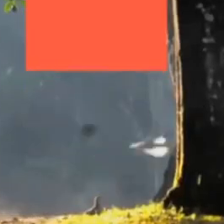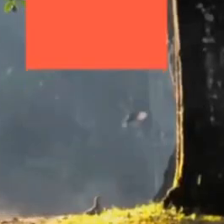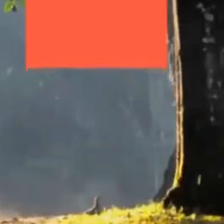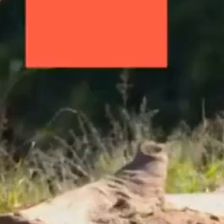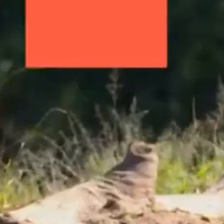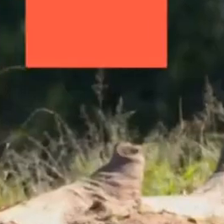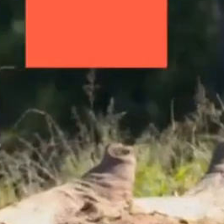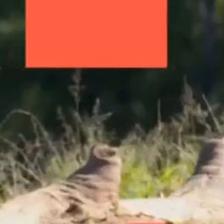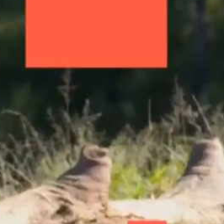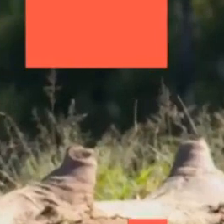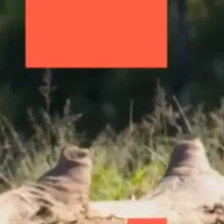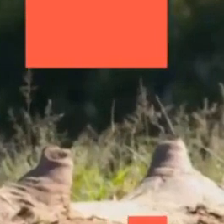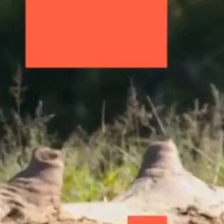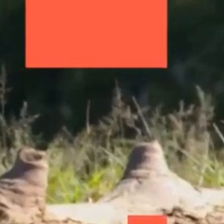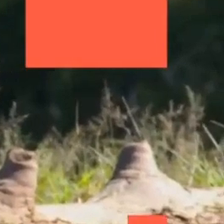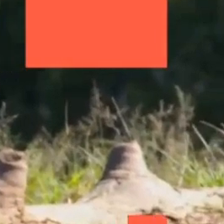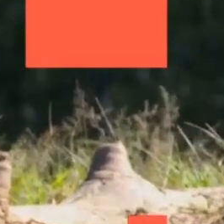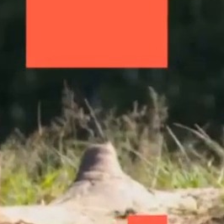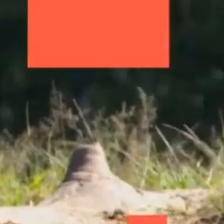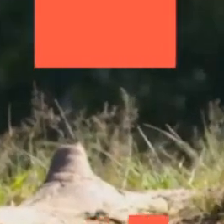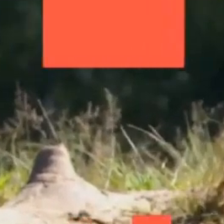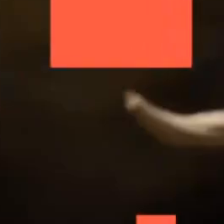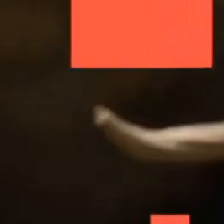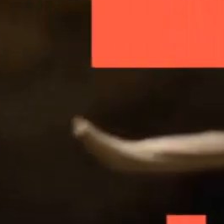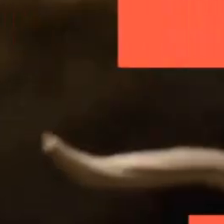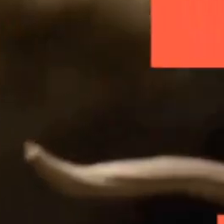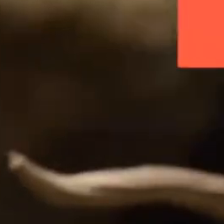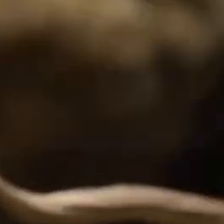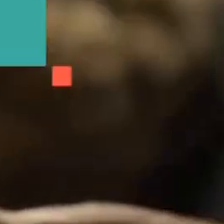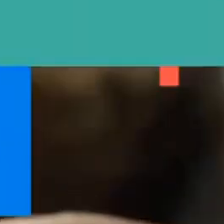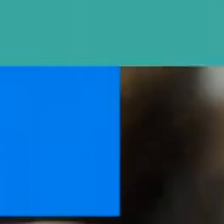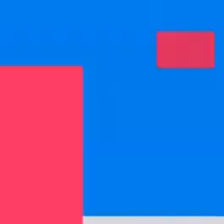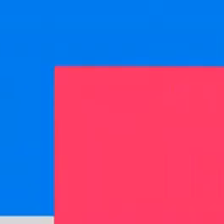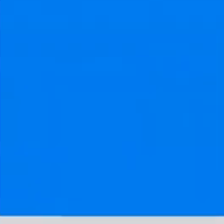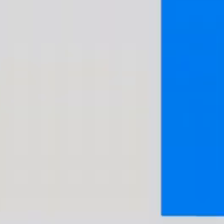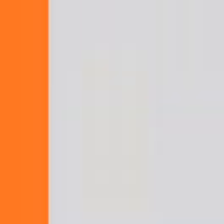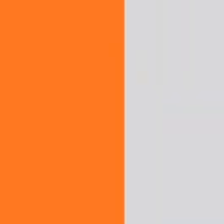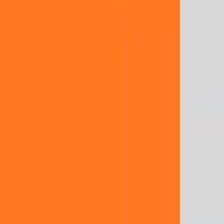A continuación, Mundo Animal.